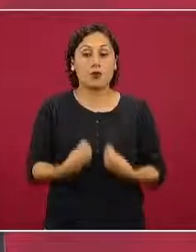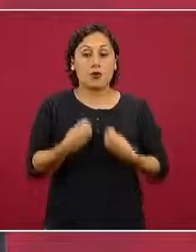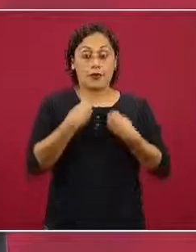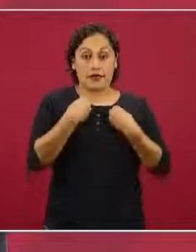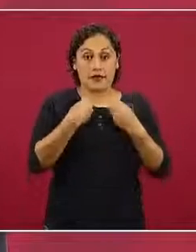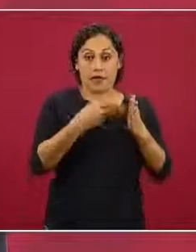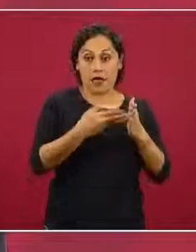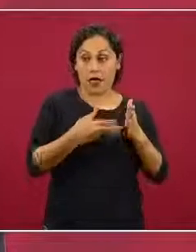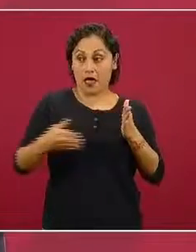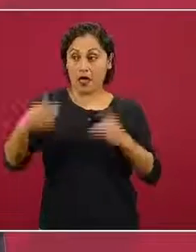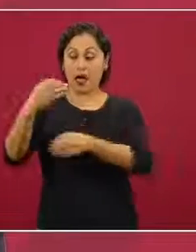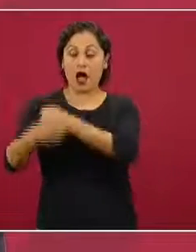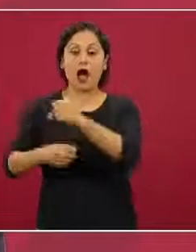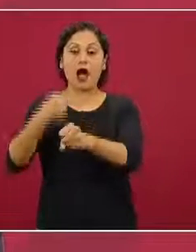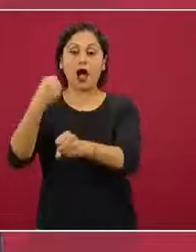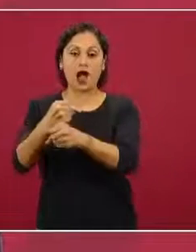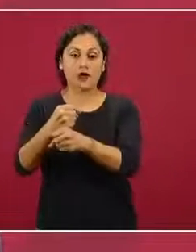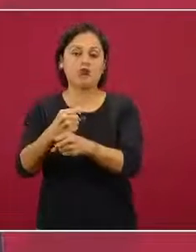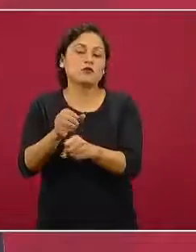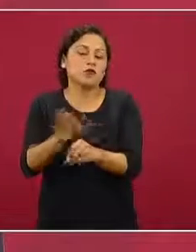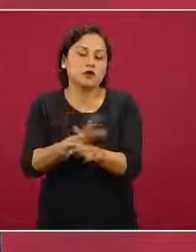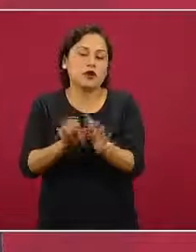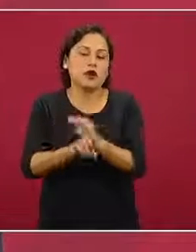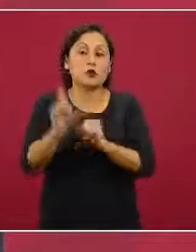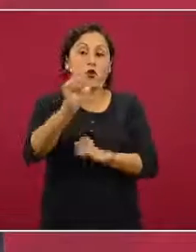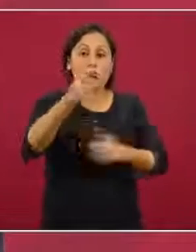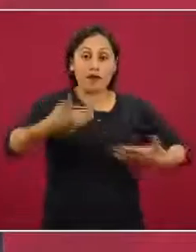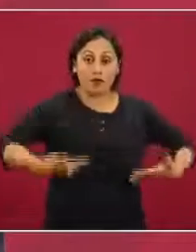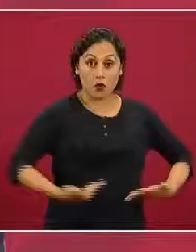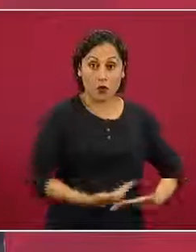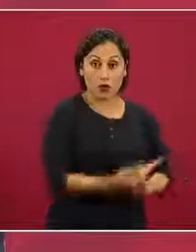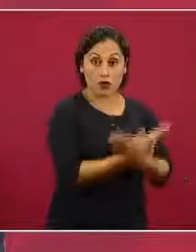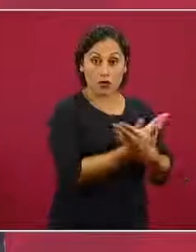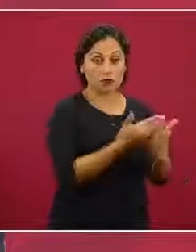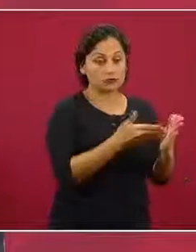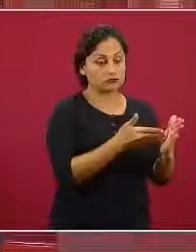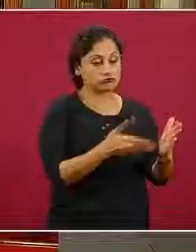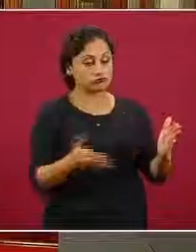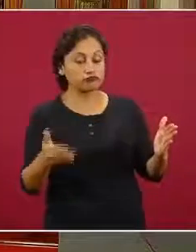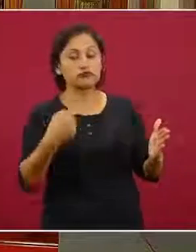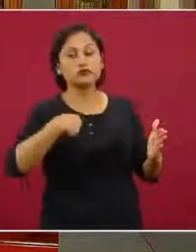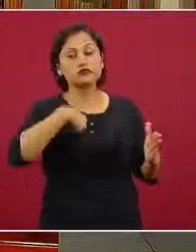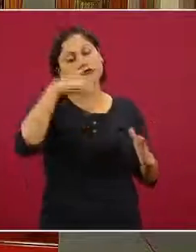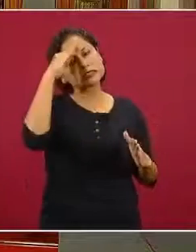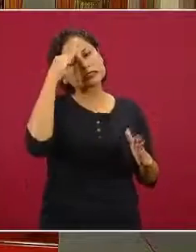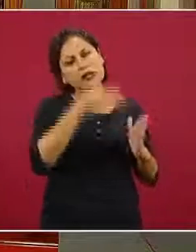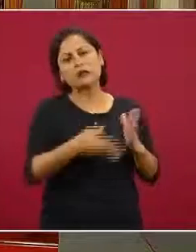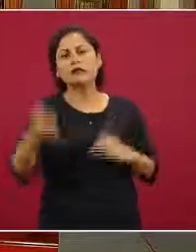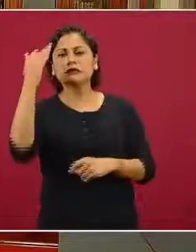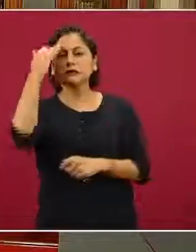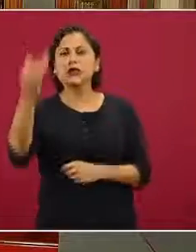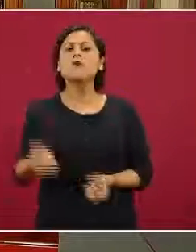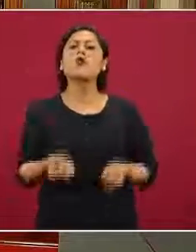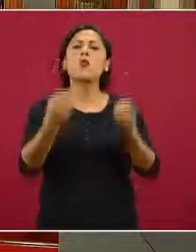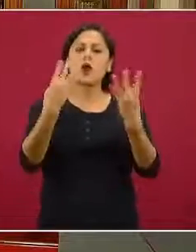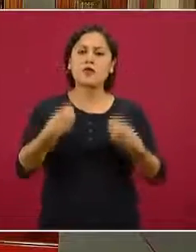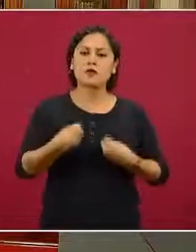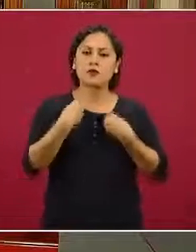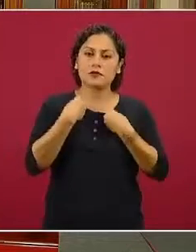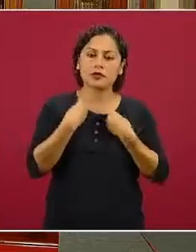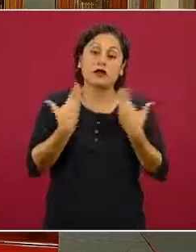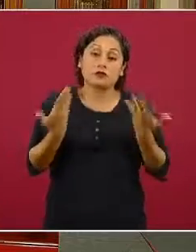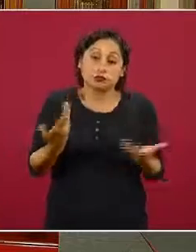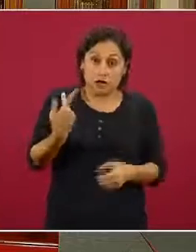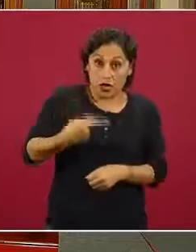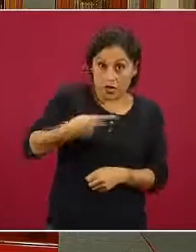vivirá en el momento en que nace en un cierto punto del mundo y es un indicador general que de